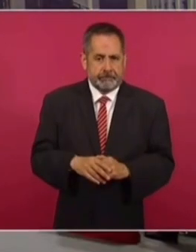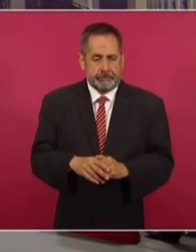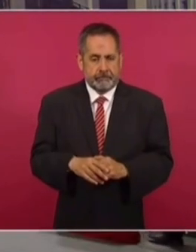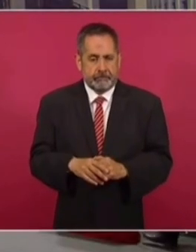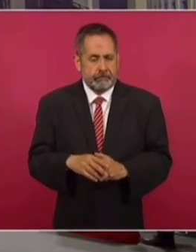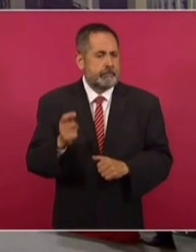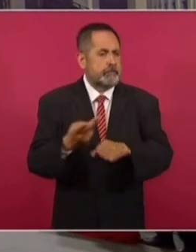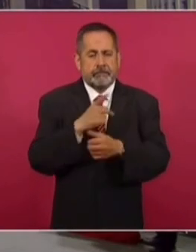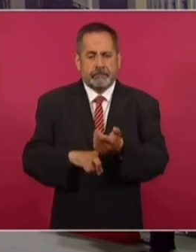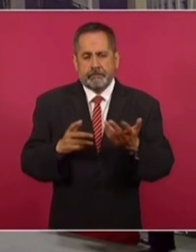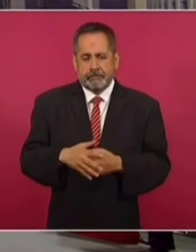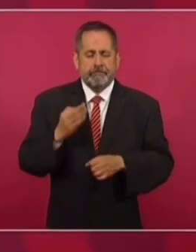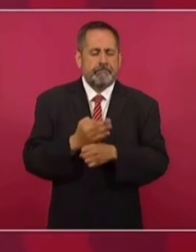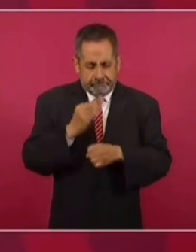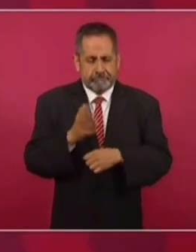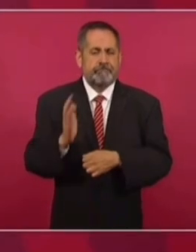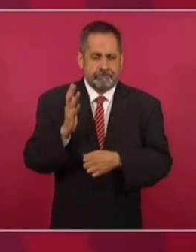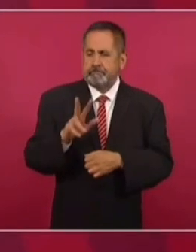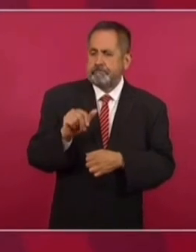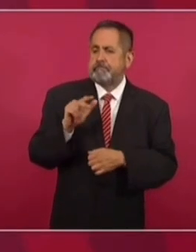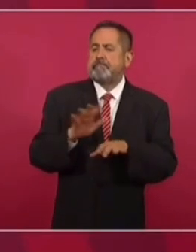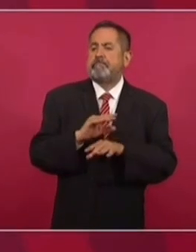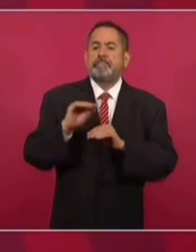Entonces, ¿qué es lo que ya se está logrando?